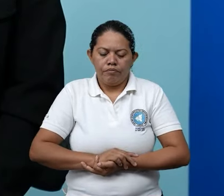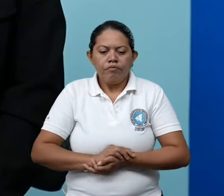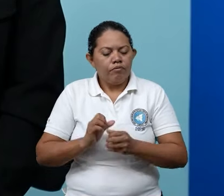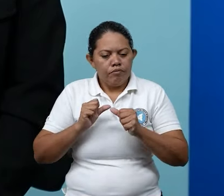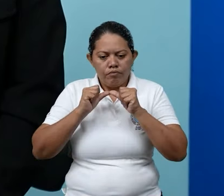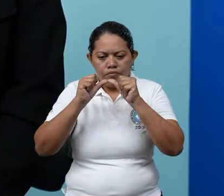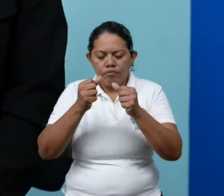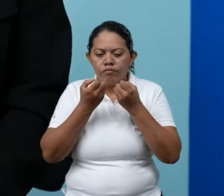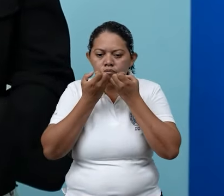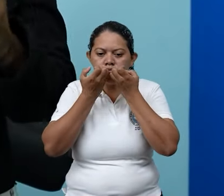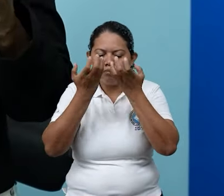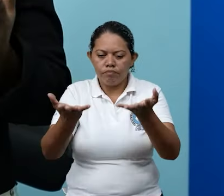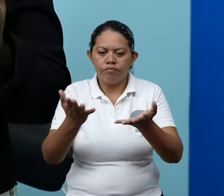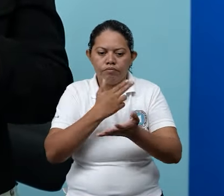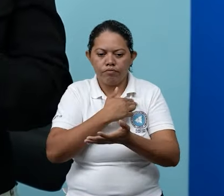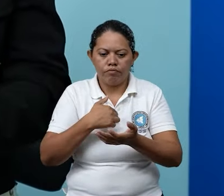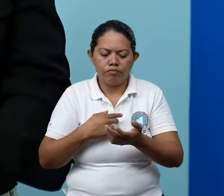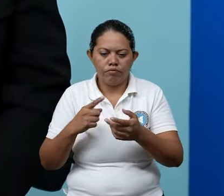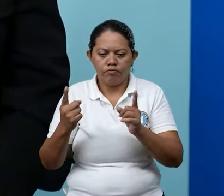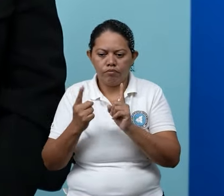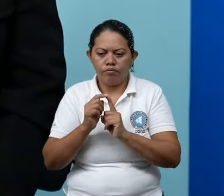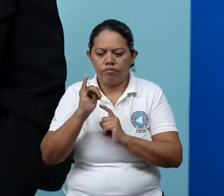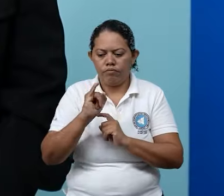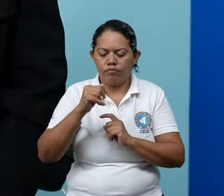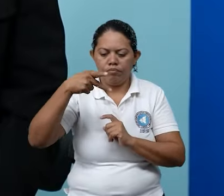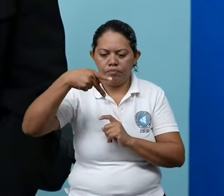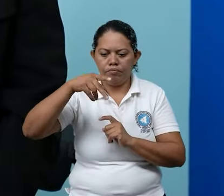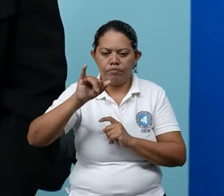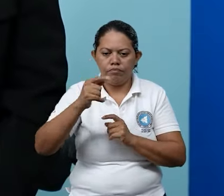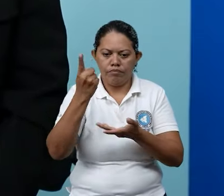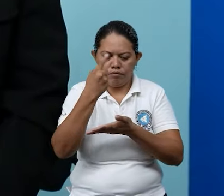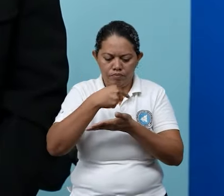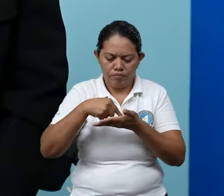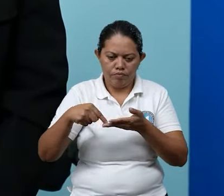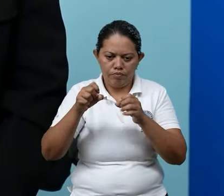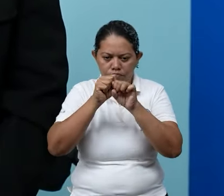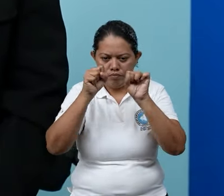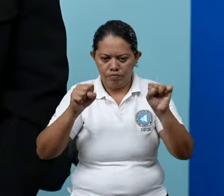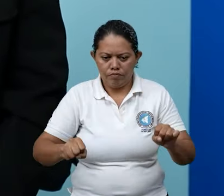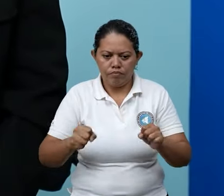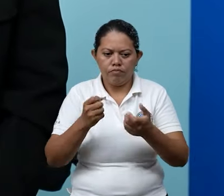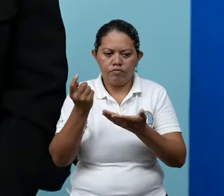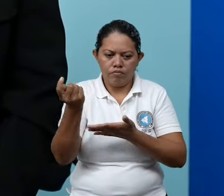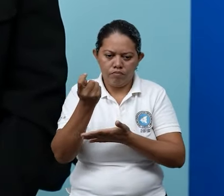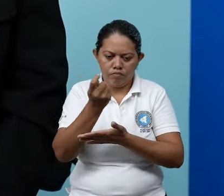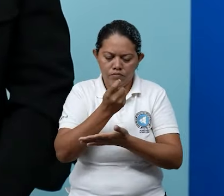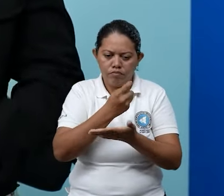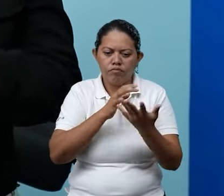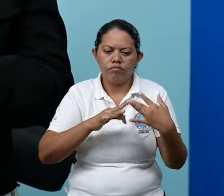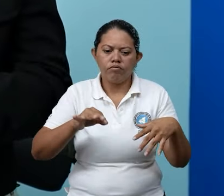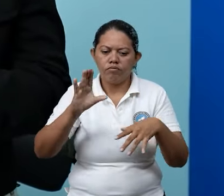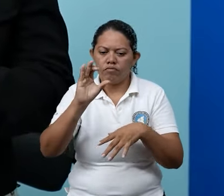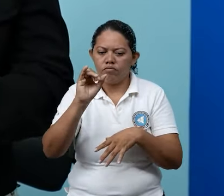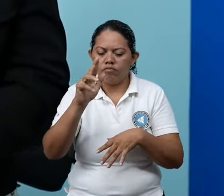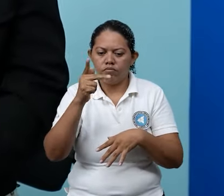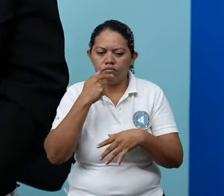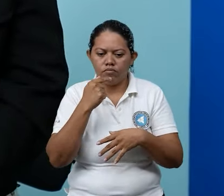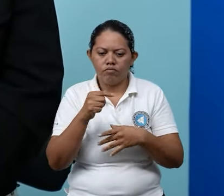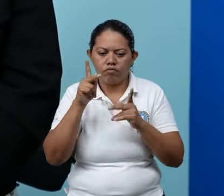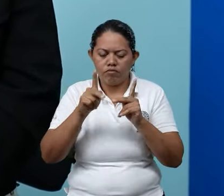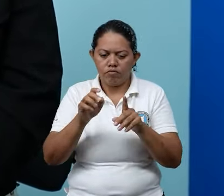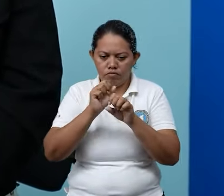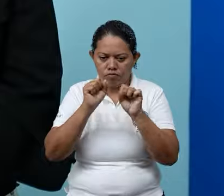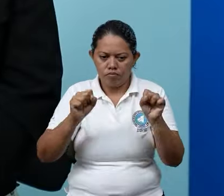continuamos informando desde el impae se desarrolló esta semana el taller de cartografía básica dirigido a